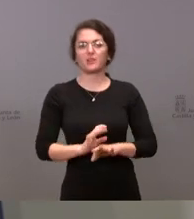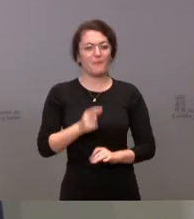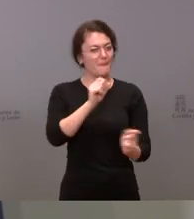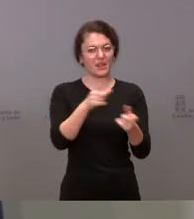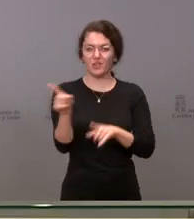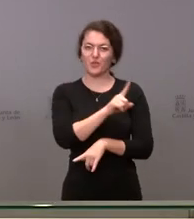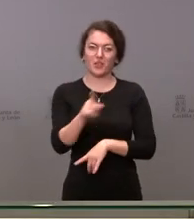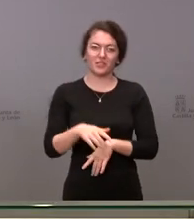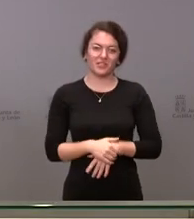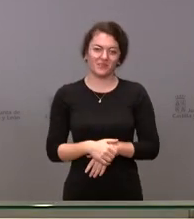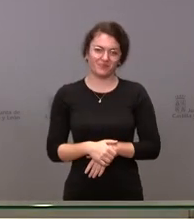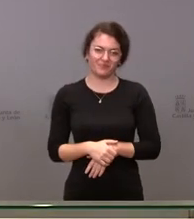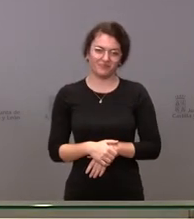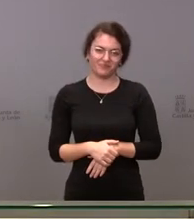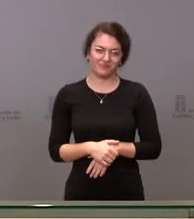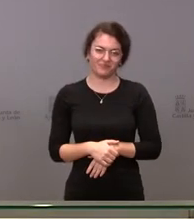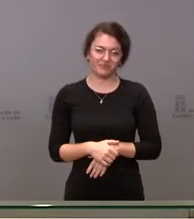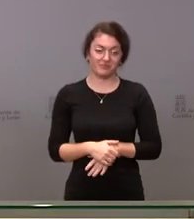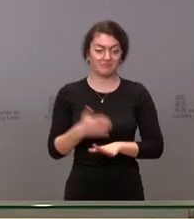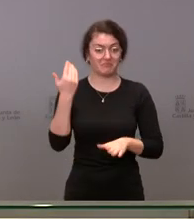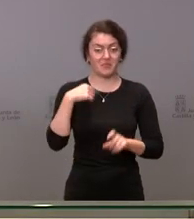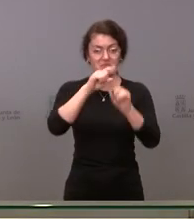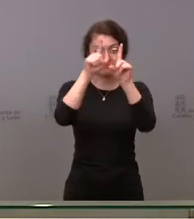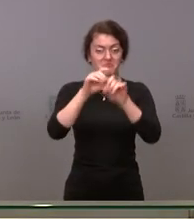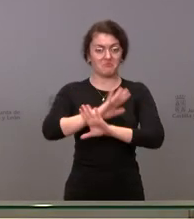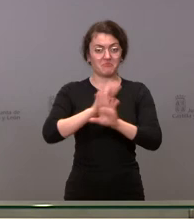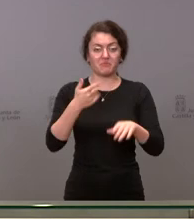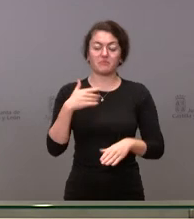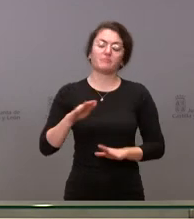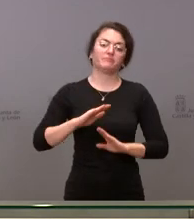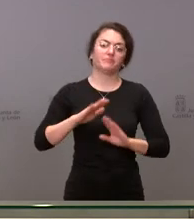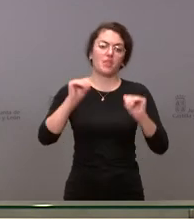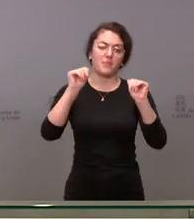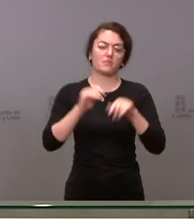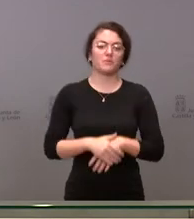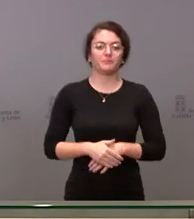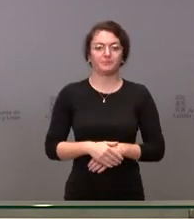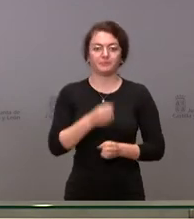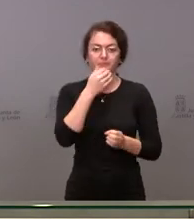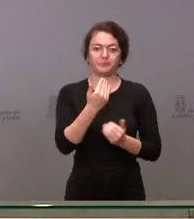Pues si no hay ninguna pregunta más, nos despedimos aquí. Muy bien, muchas gracias.